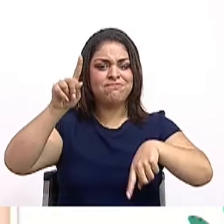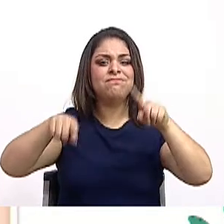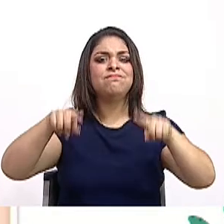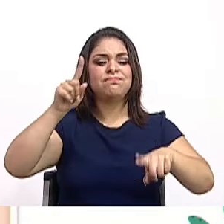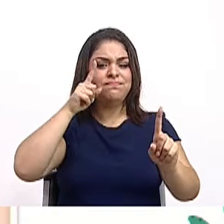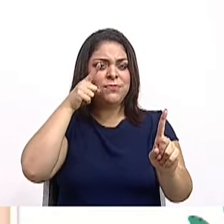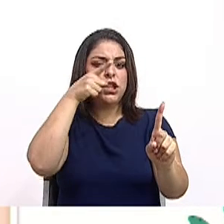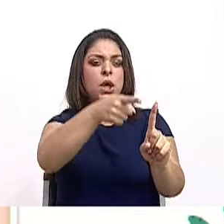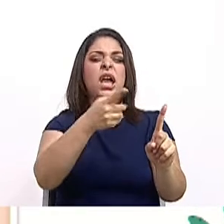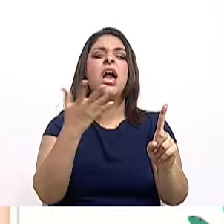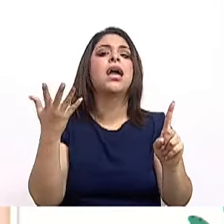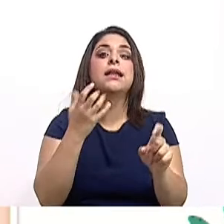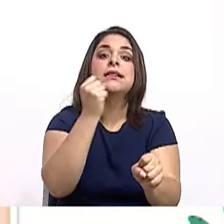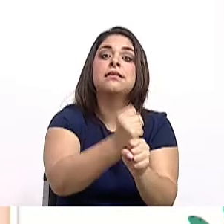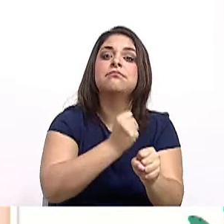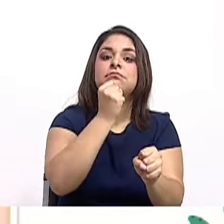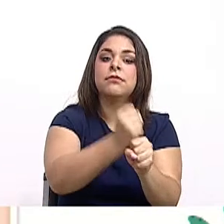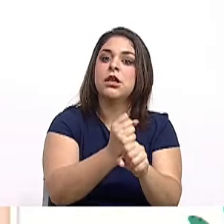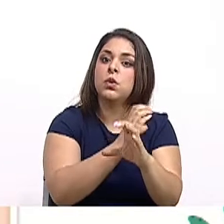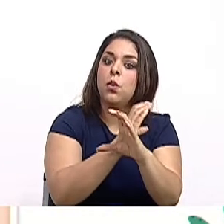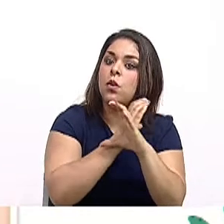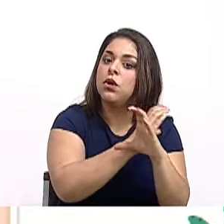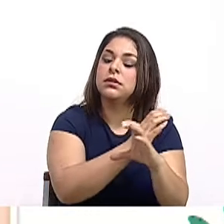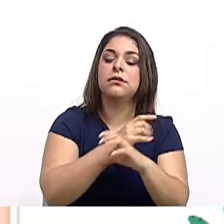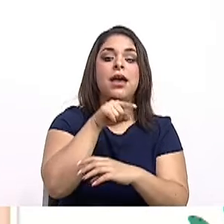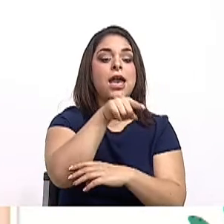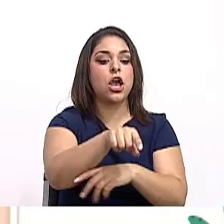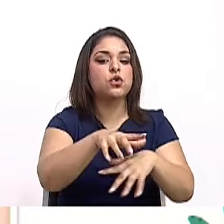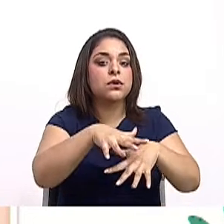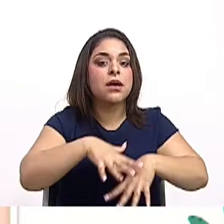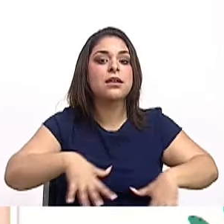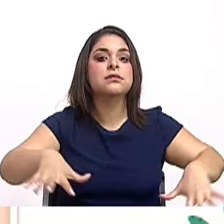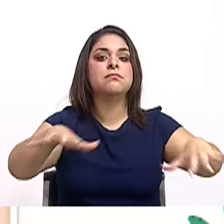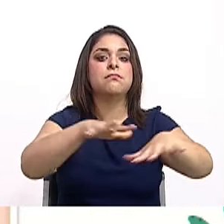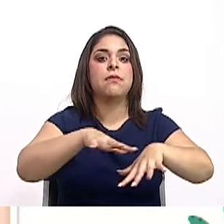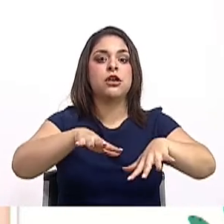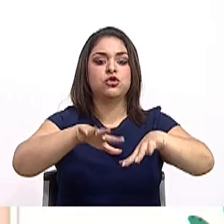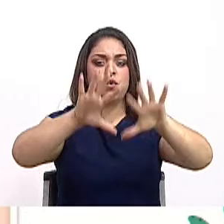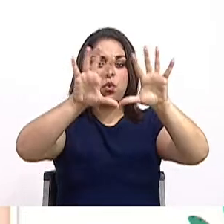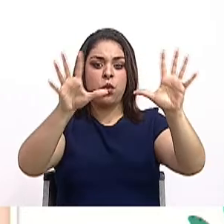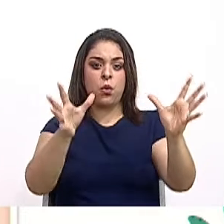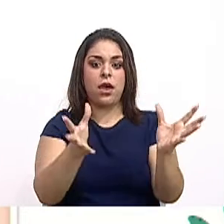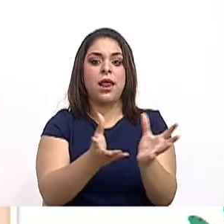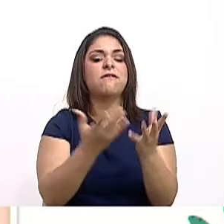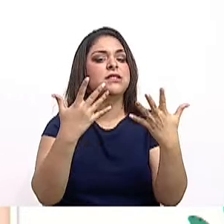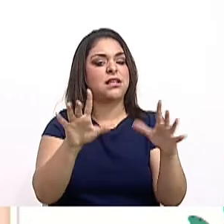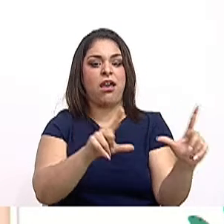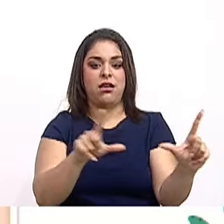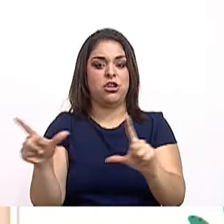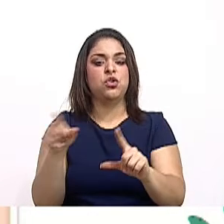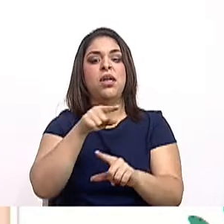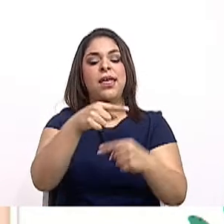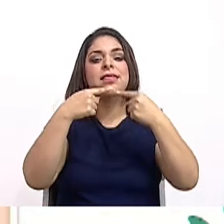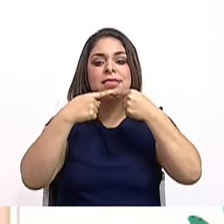conservación. Eso se define como un espacio geográfico definido, declarado oficialmente, y con una categoría de